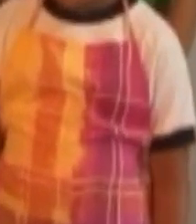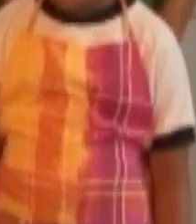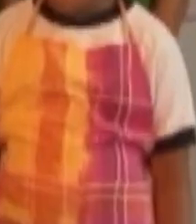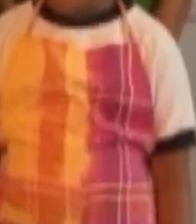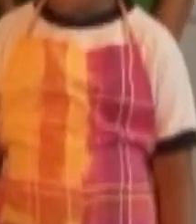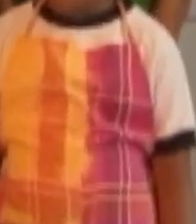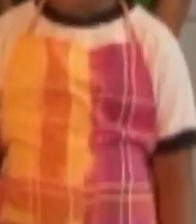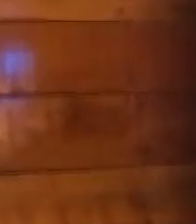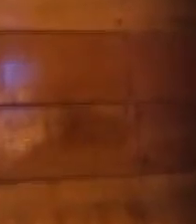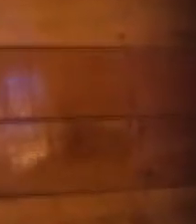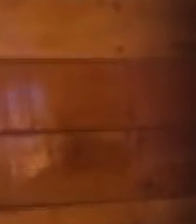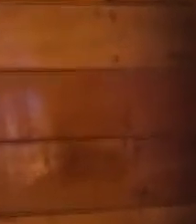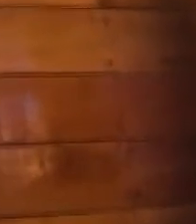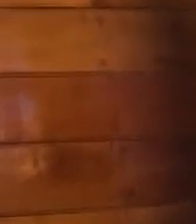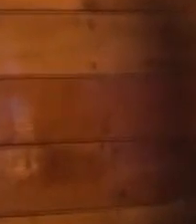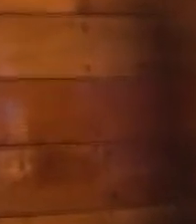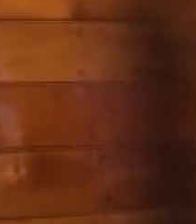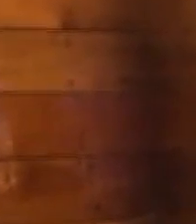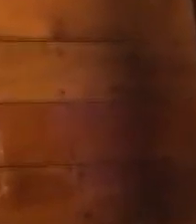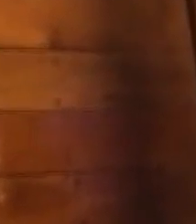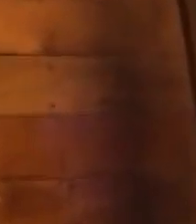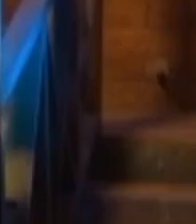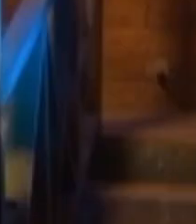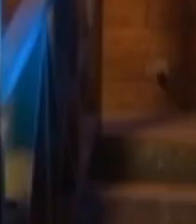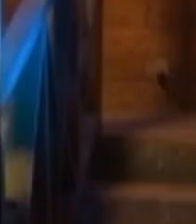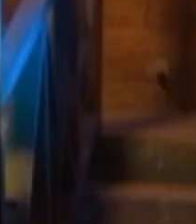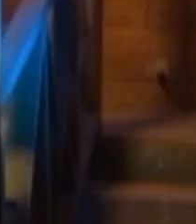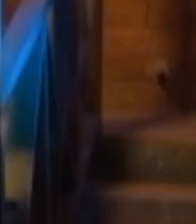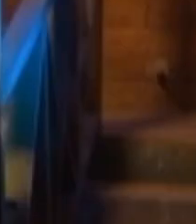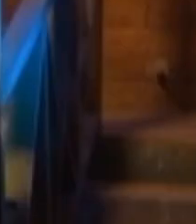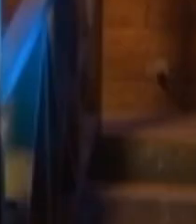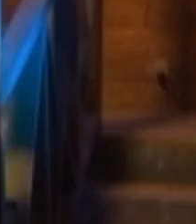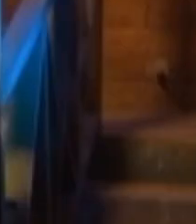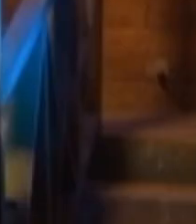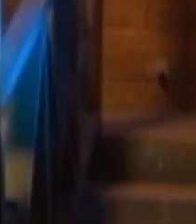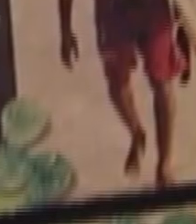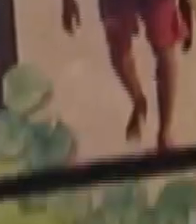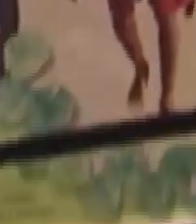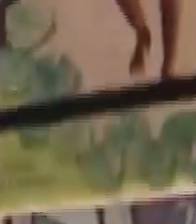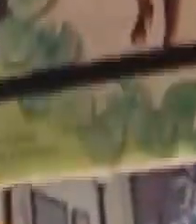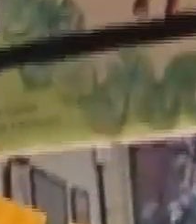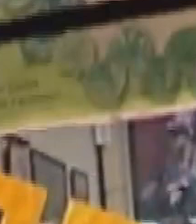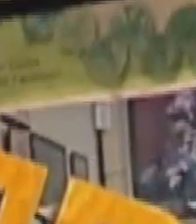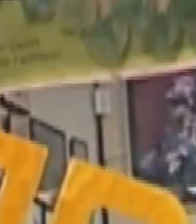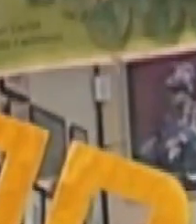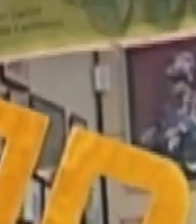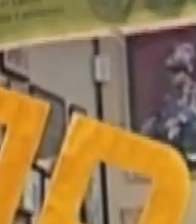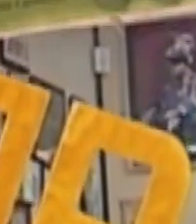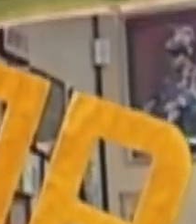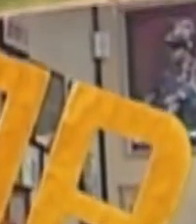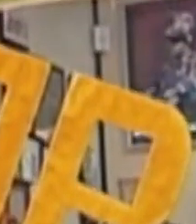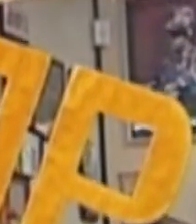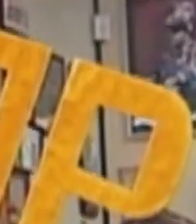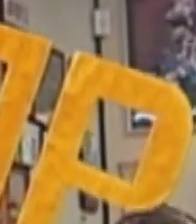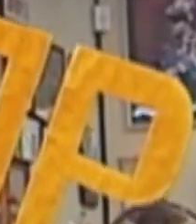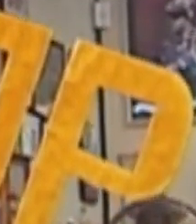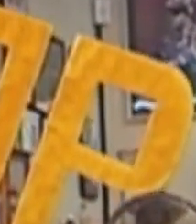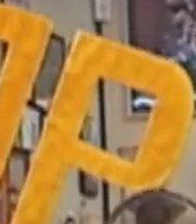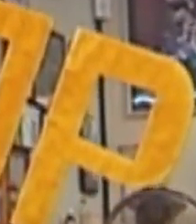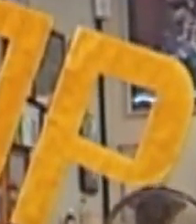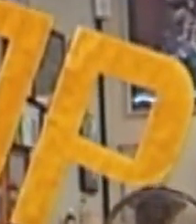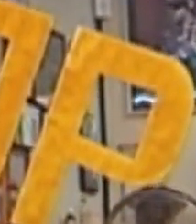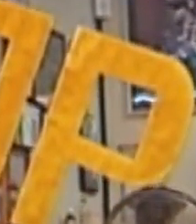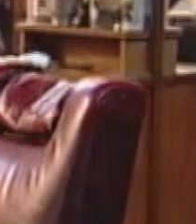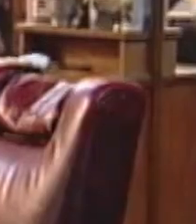Este mes de agosto, como homenaje a la cultura afrocostarricense, en documentales UNED, Kings